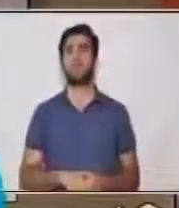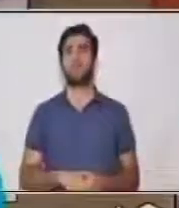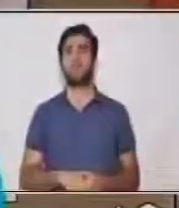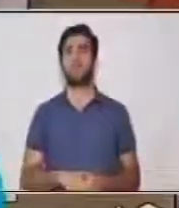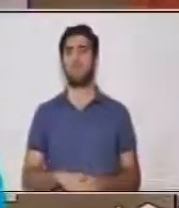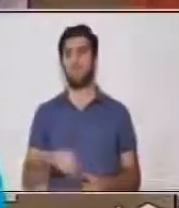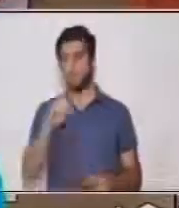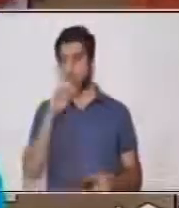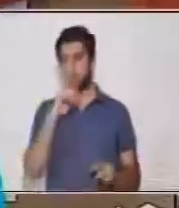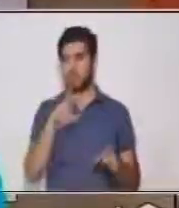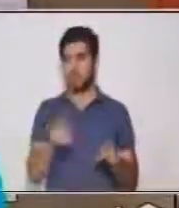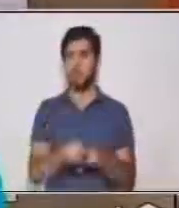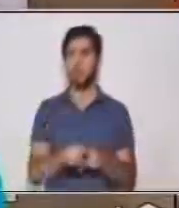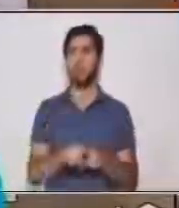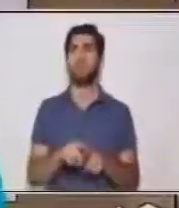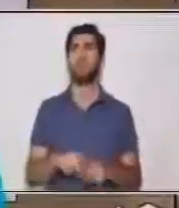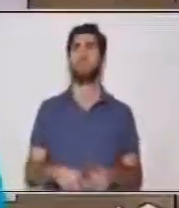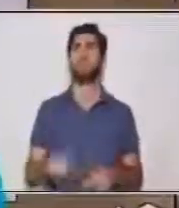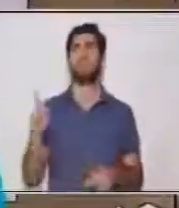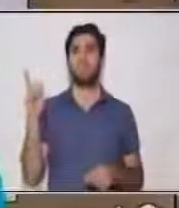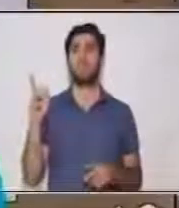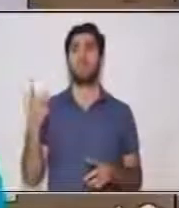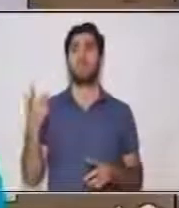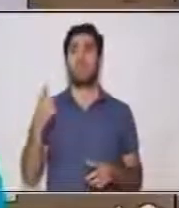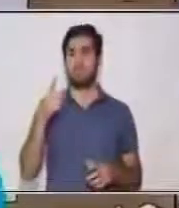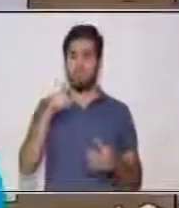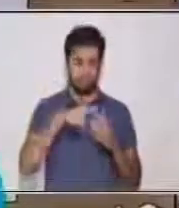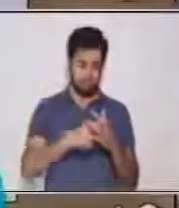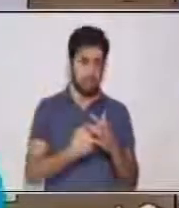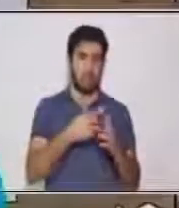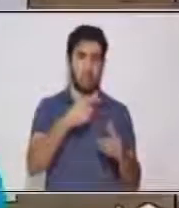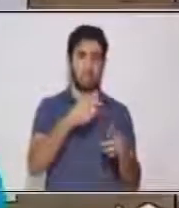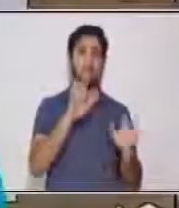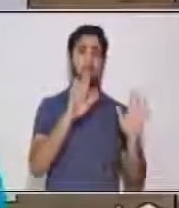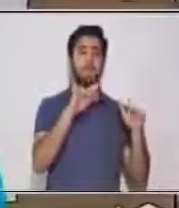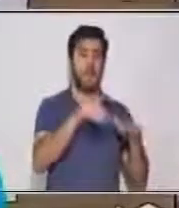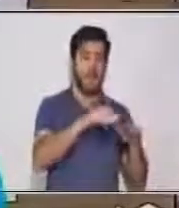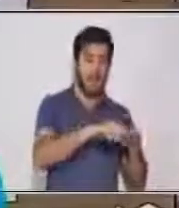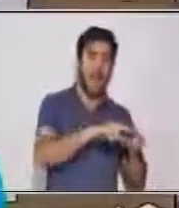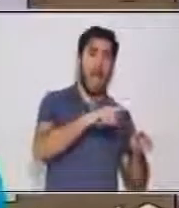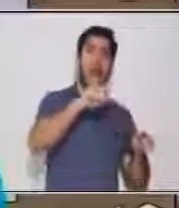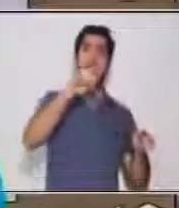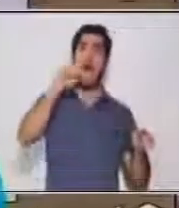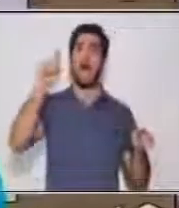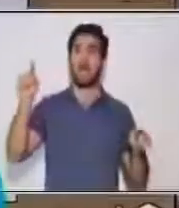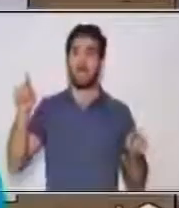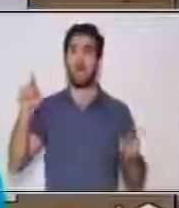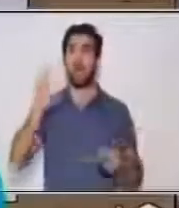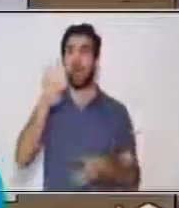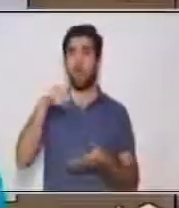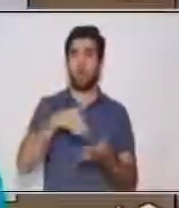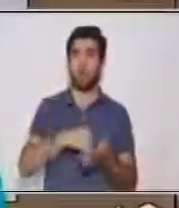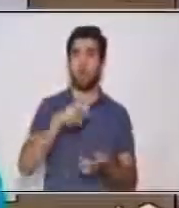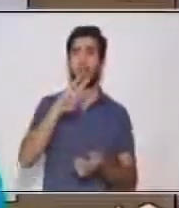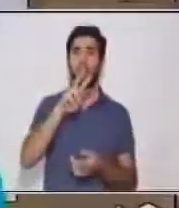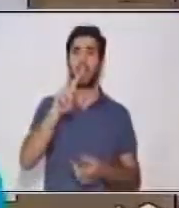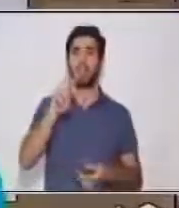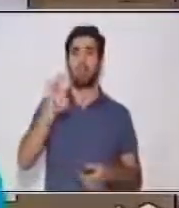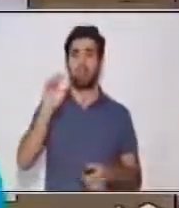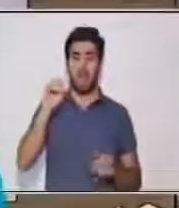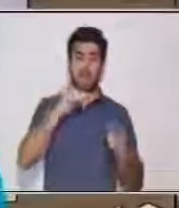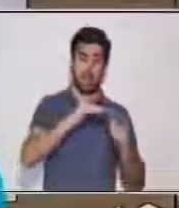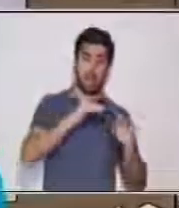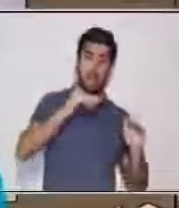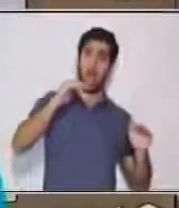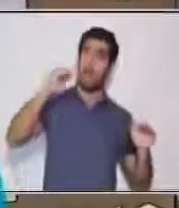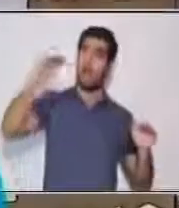Dice de su relieve montañoso que va desde el nivel del mar hasta 4.220 metros sobre ese nivel, o sea, sobre el nivel del mar.